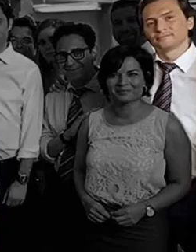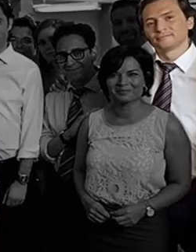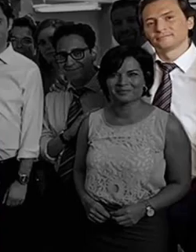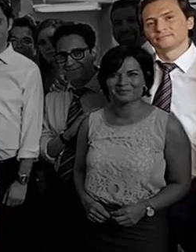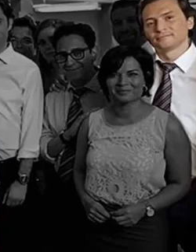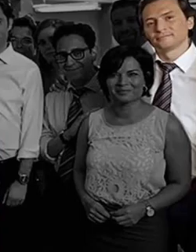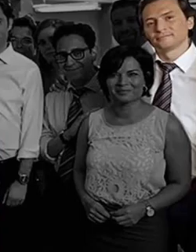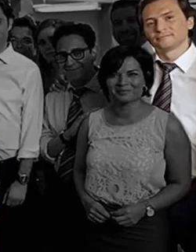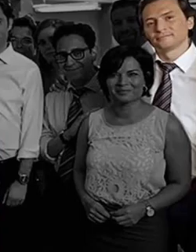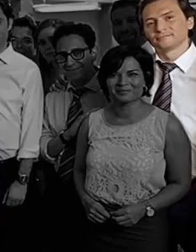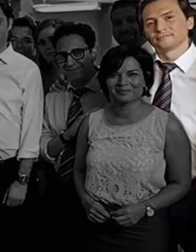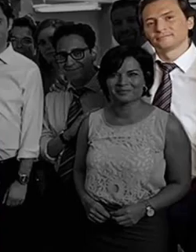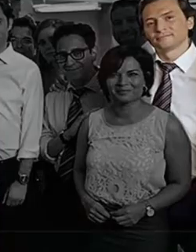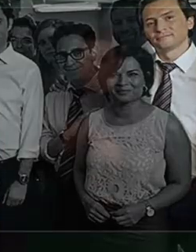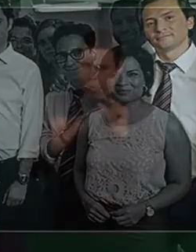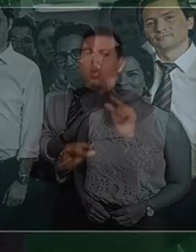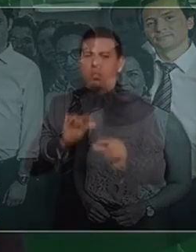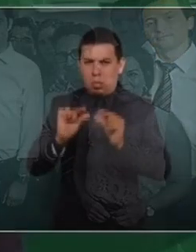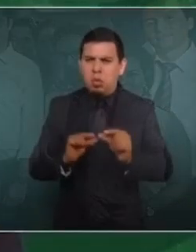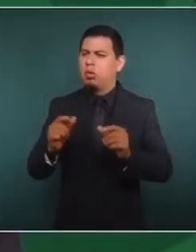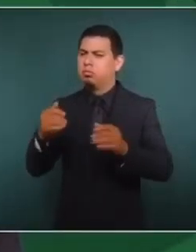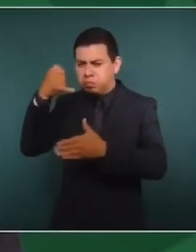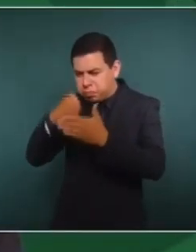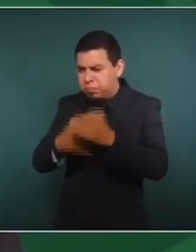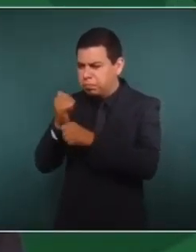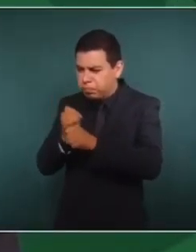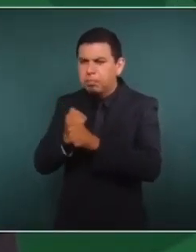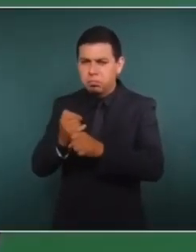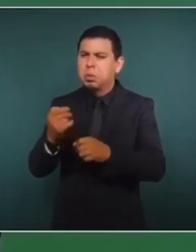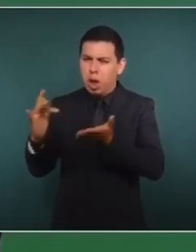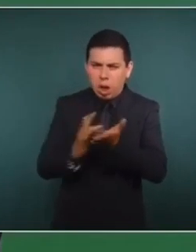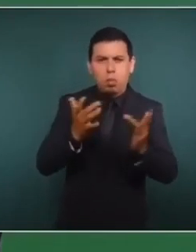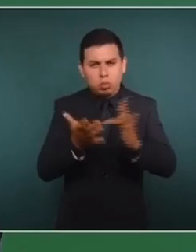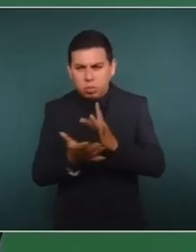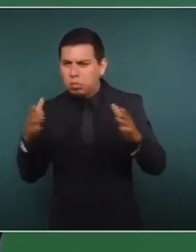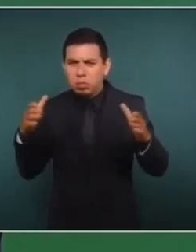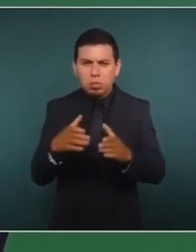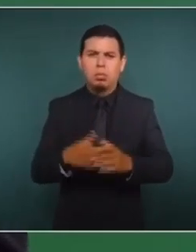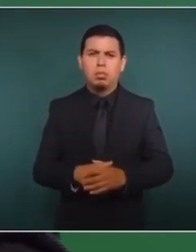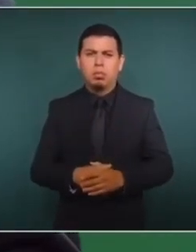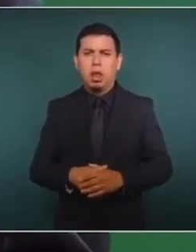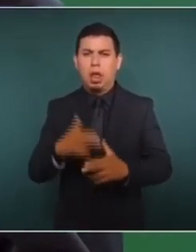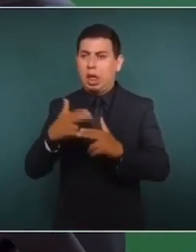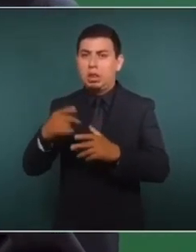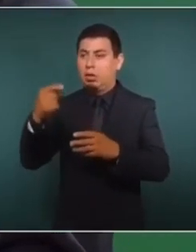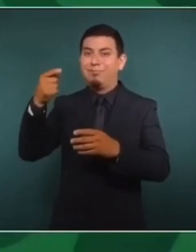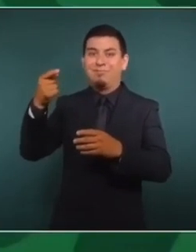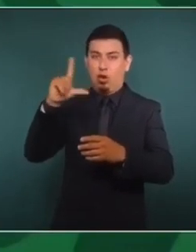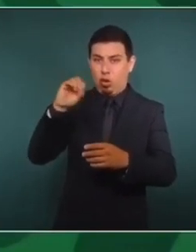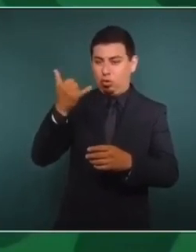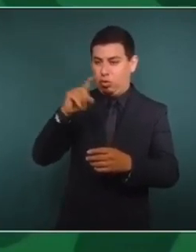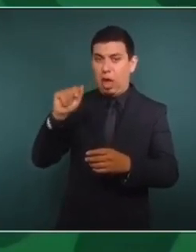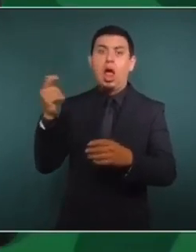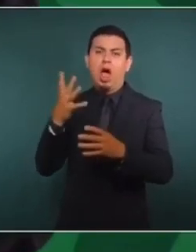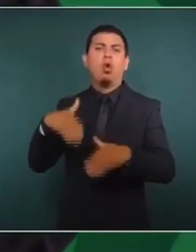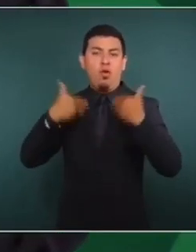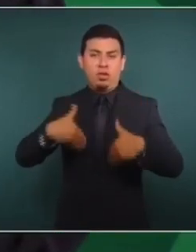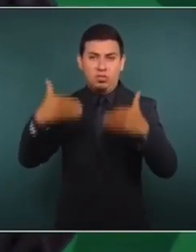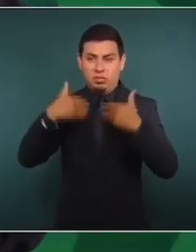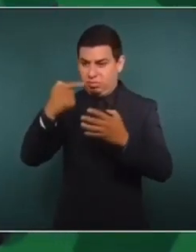se atienda a fondo, que se terminen las declaraciones, que se busque un modo